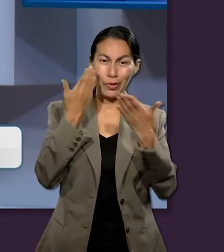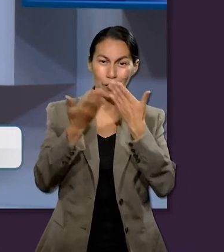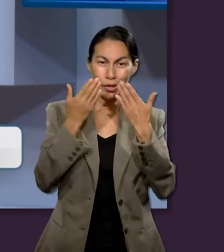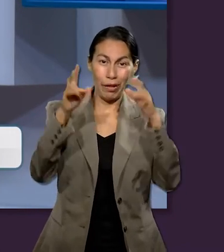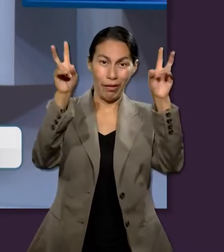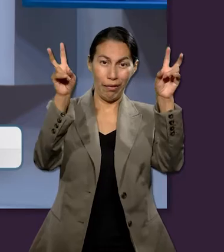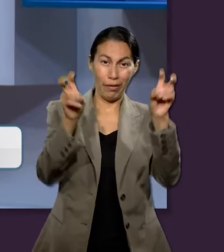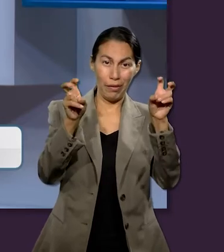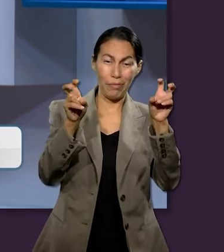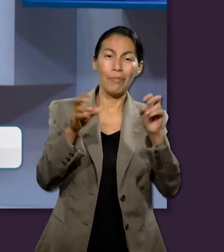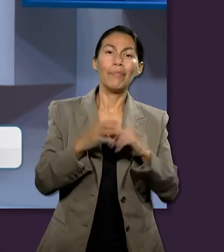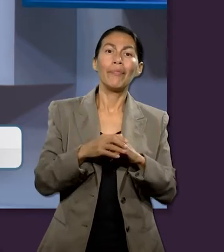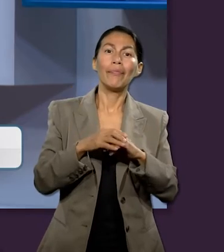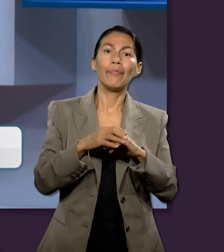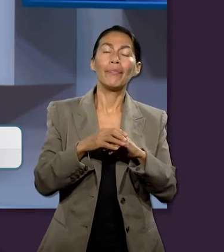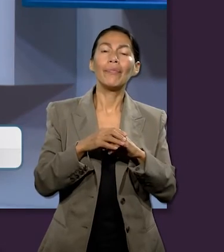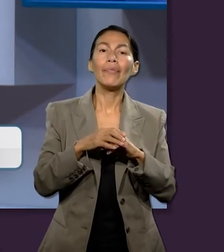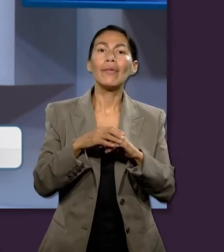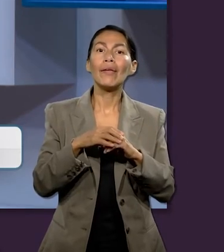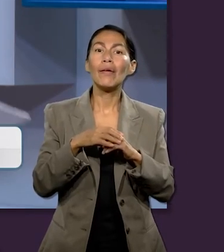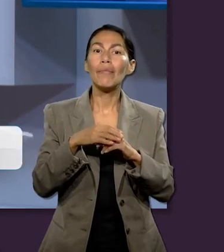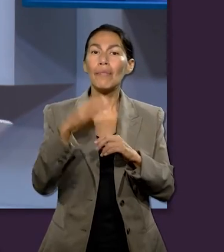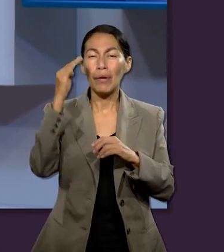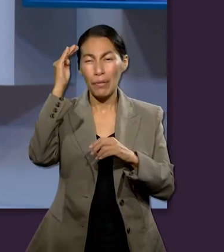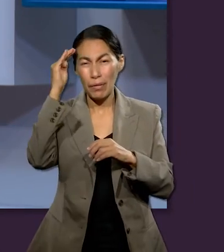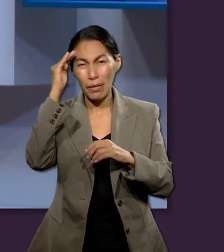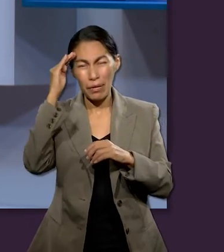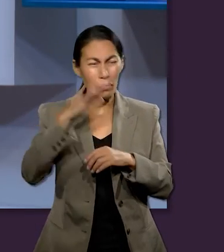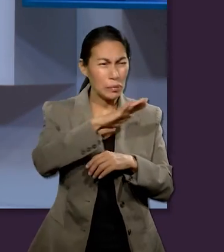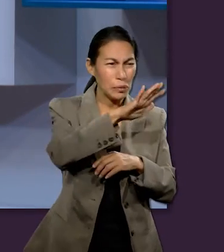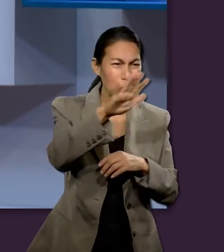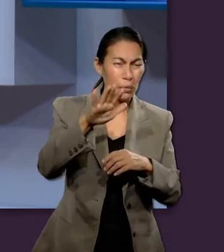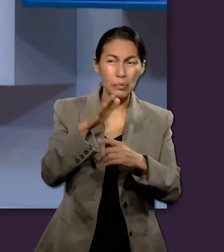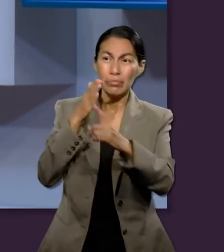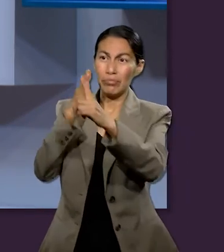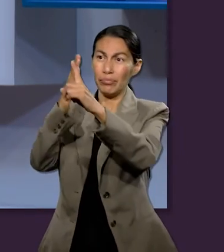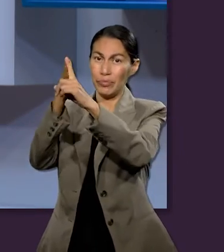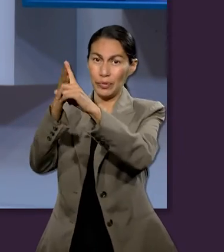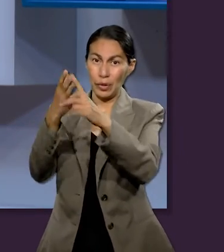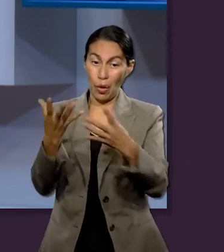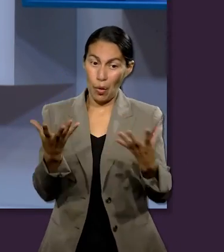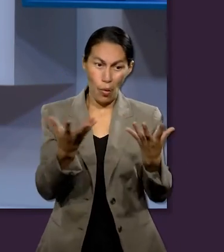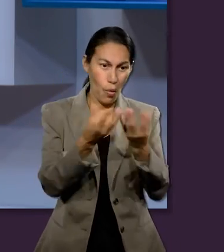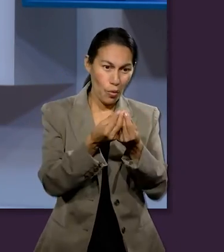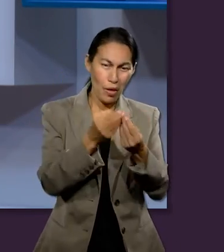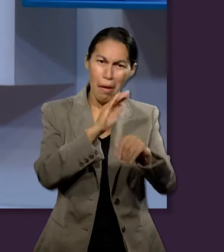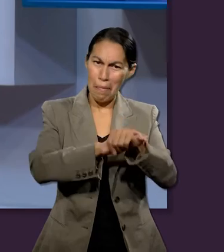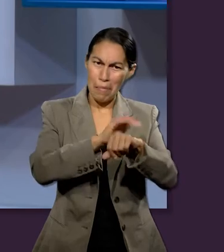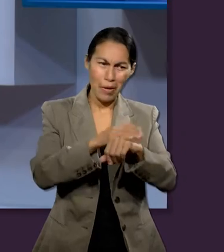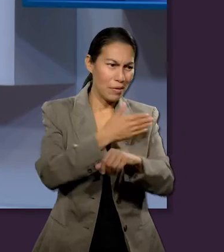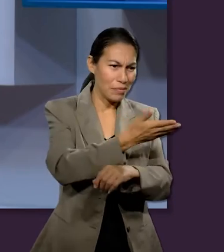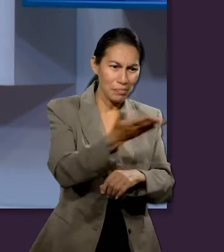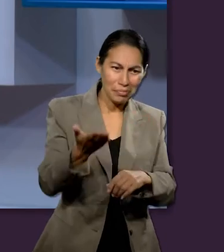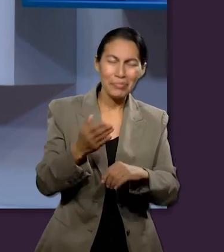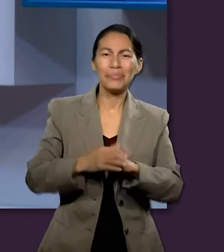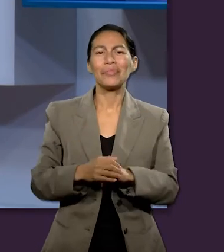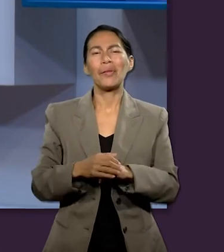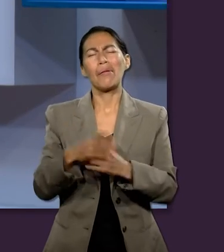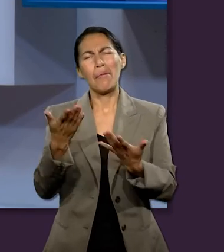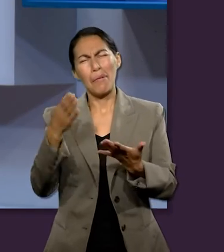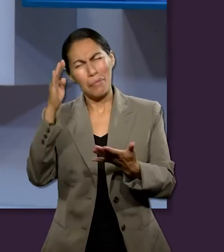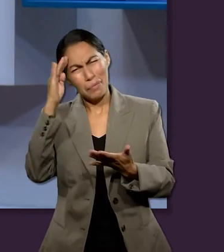Cosmovisión Bíblica. Y juntos con los amigos que me acompañan, vamos a ver cómo podemos construir